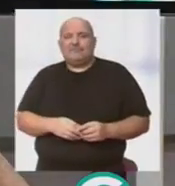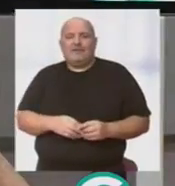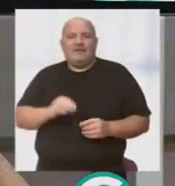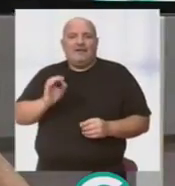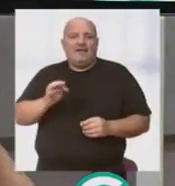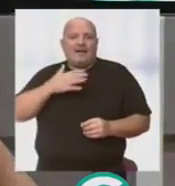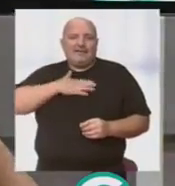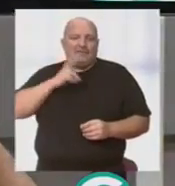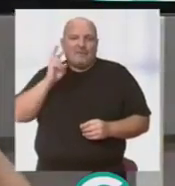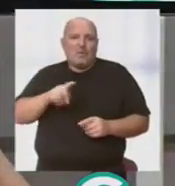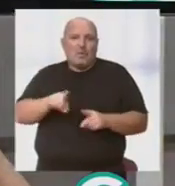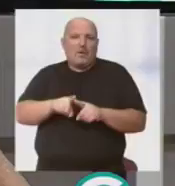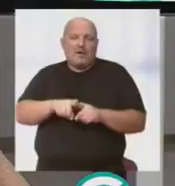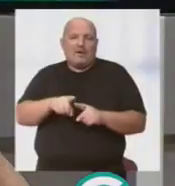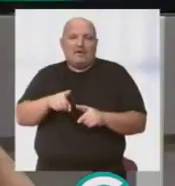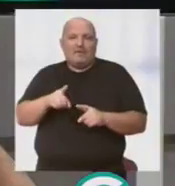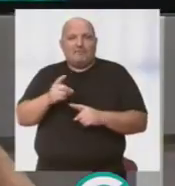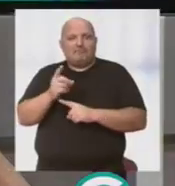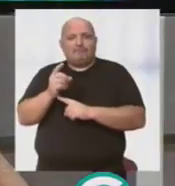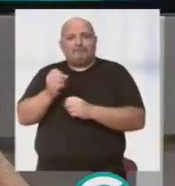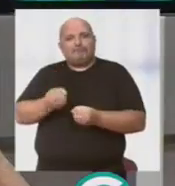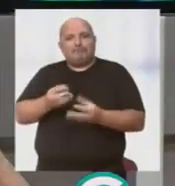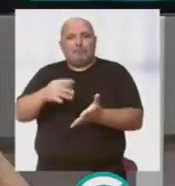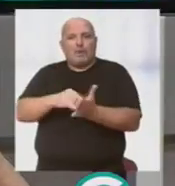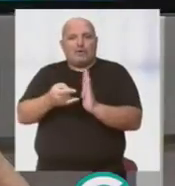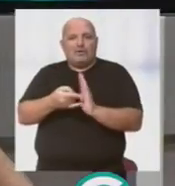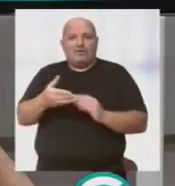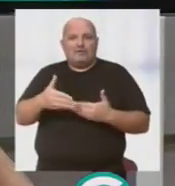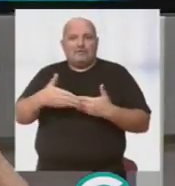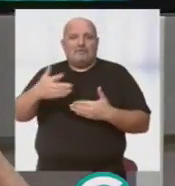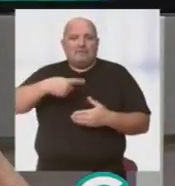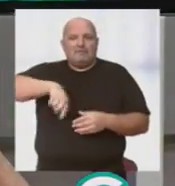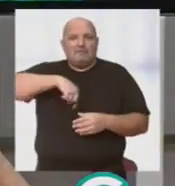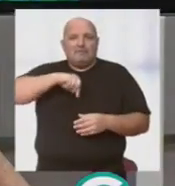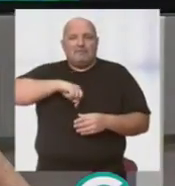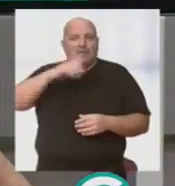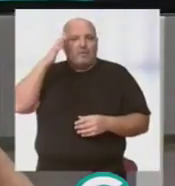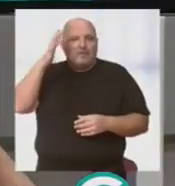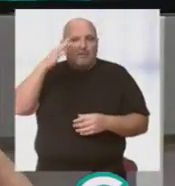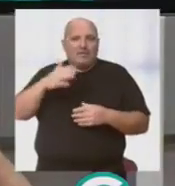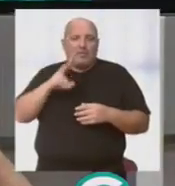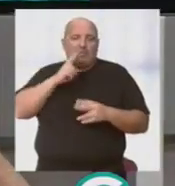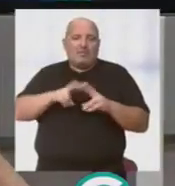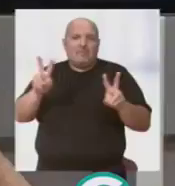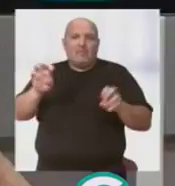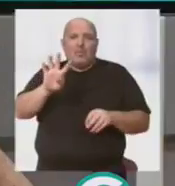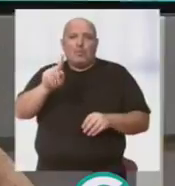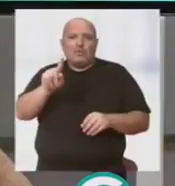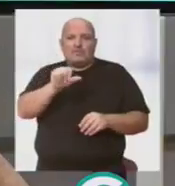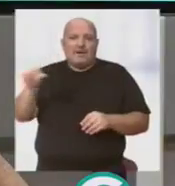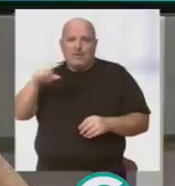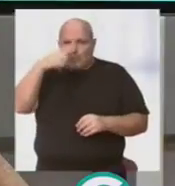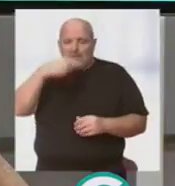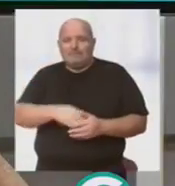Estamos encantados de poder exponer ese proyecto que para nosotros es tan ilusionante como es la 41 Semana Cultural.